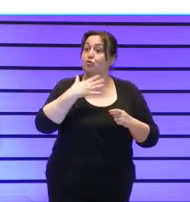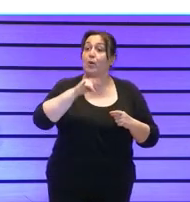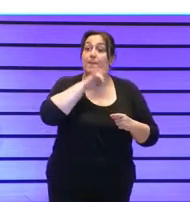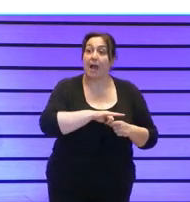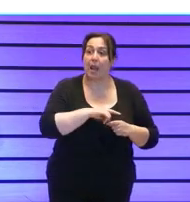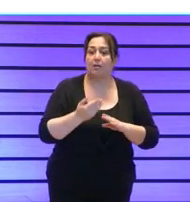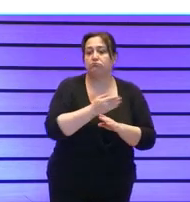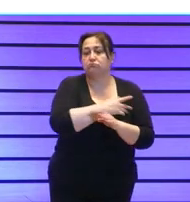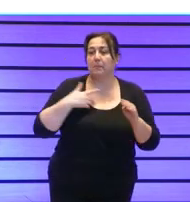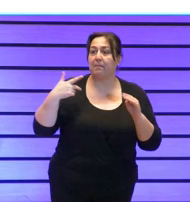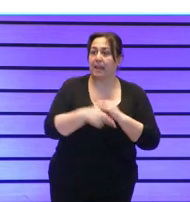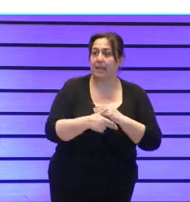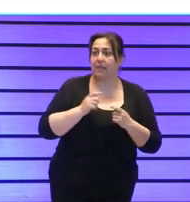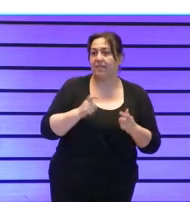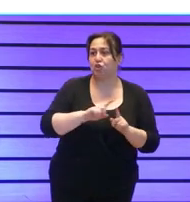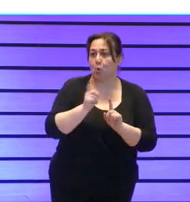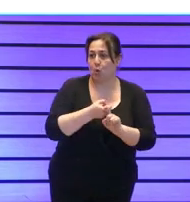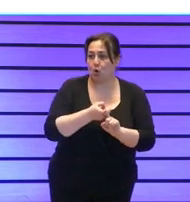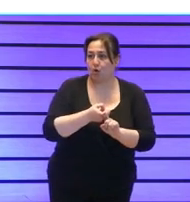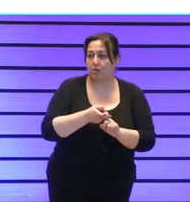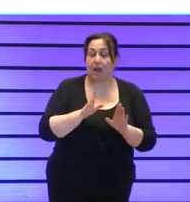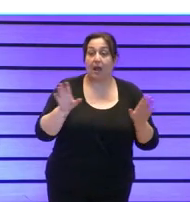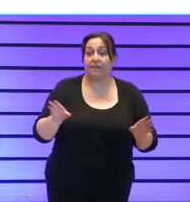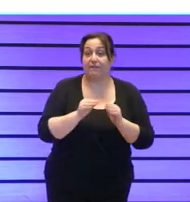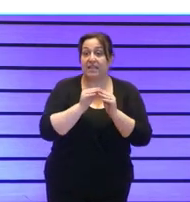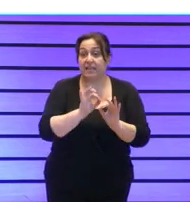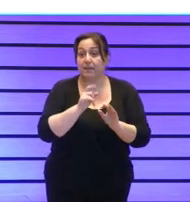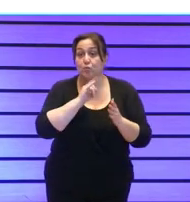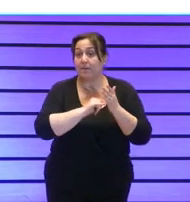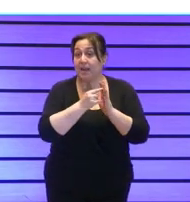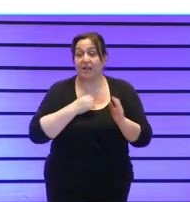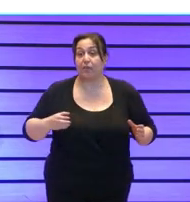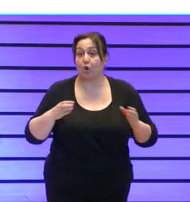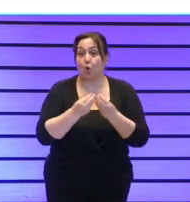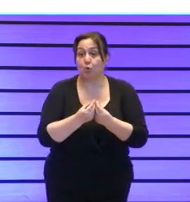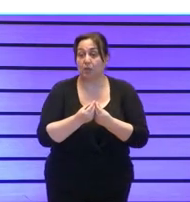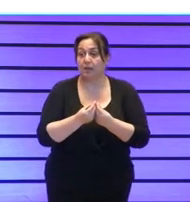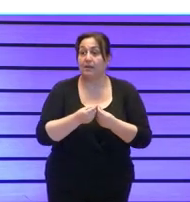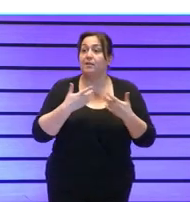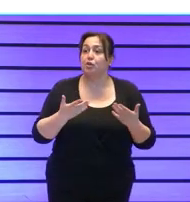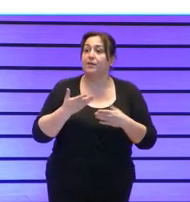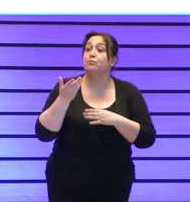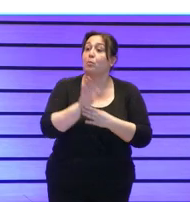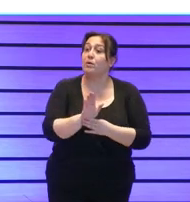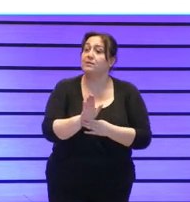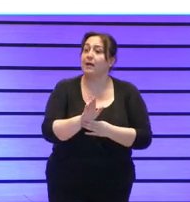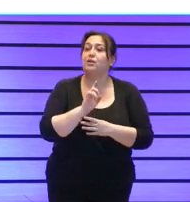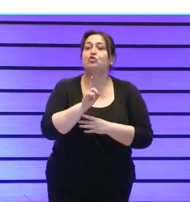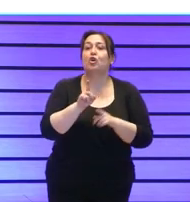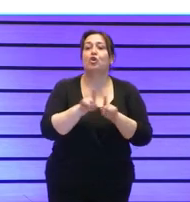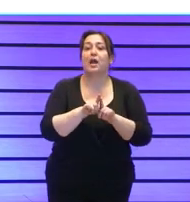prevenir y poner soluciones y en definitiva era una planificación conjunta entonces la propuesta ya no solo era